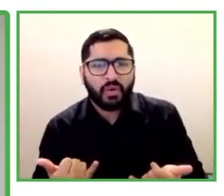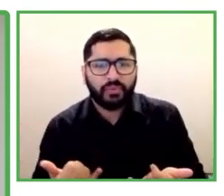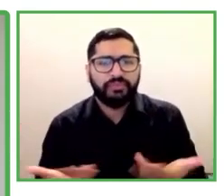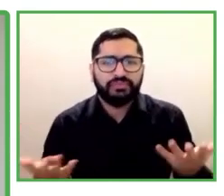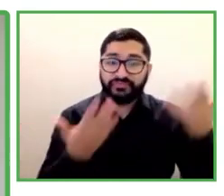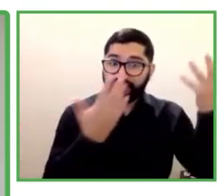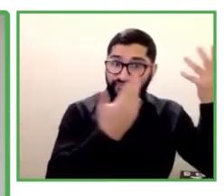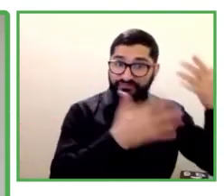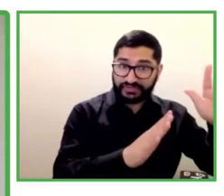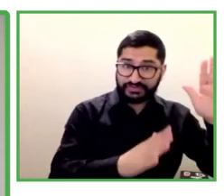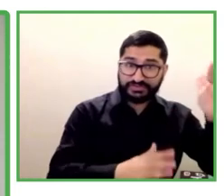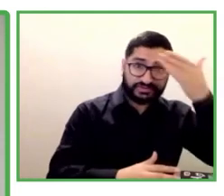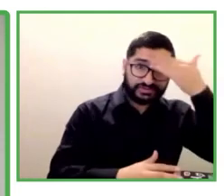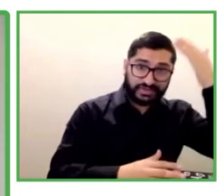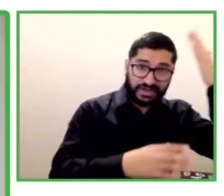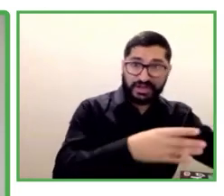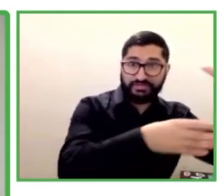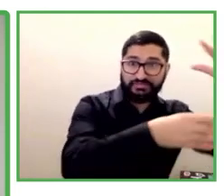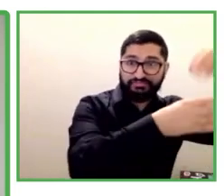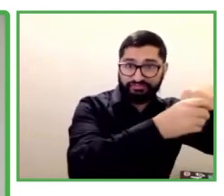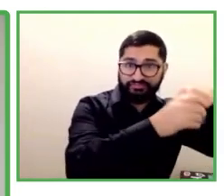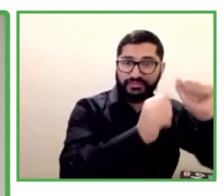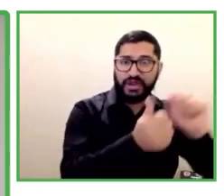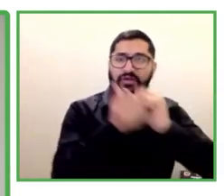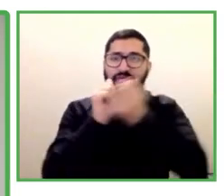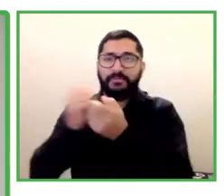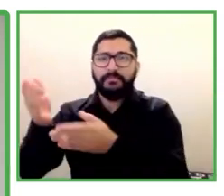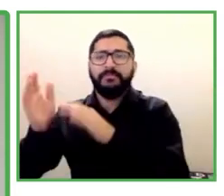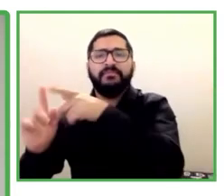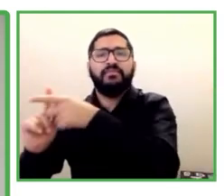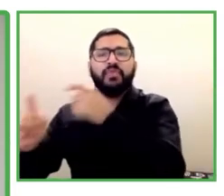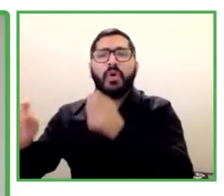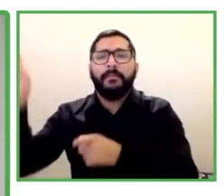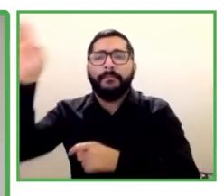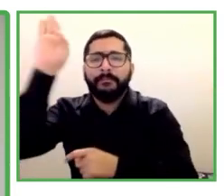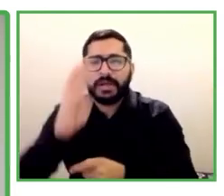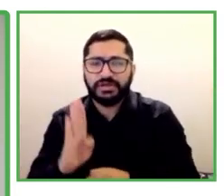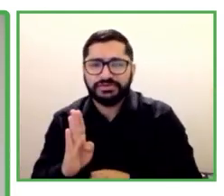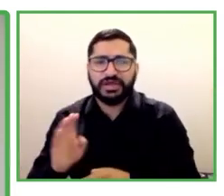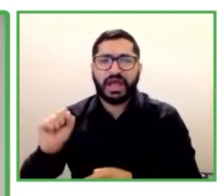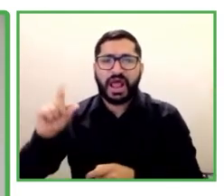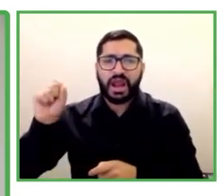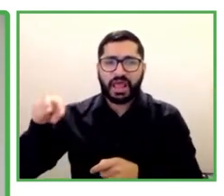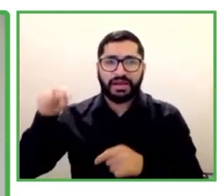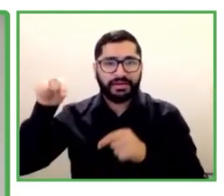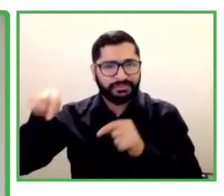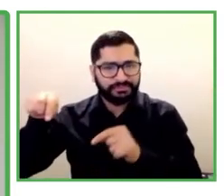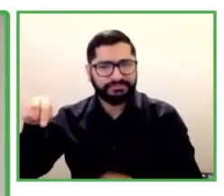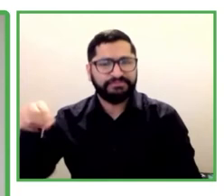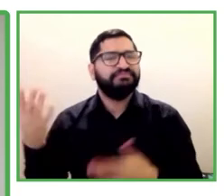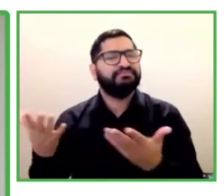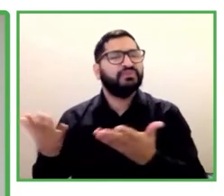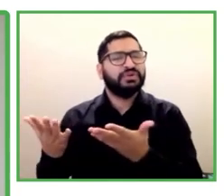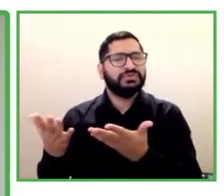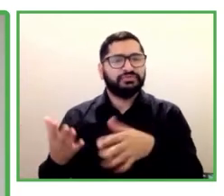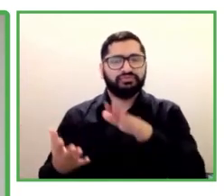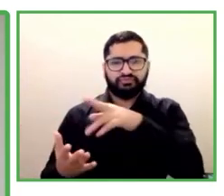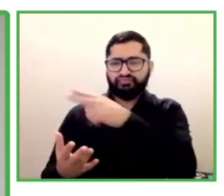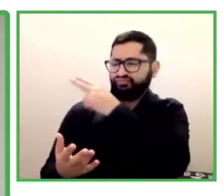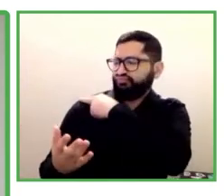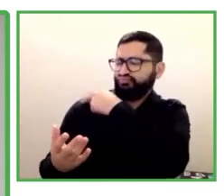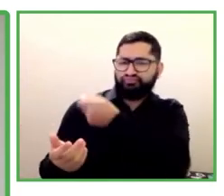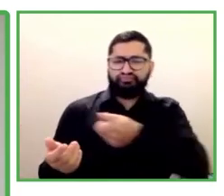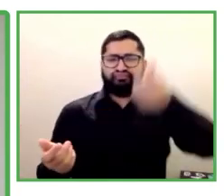con Alan Thomas, quien es el gerente de proyecto en Escuela de Gente en Brasil, una organización